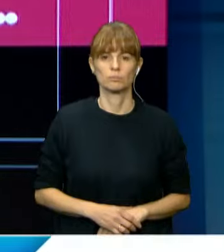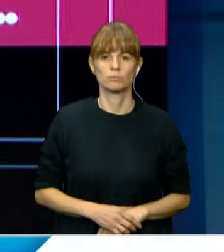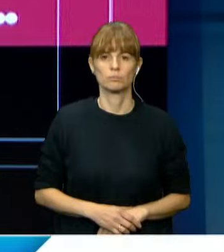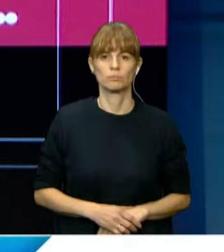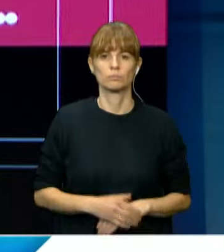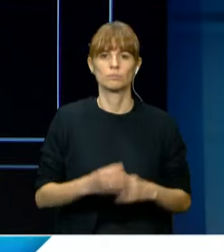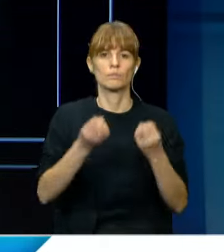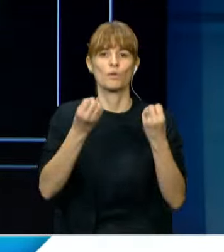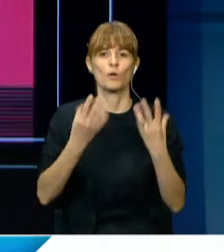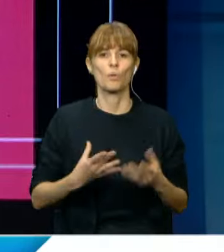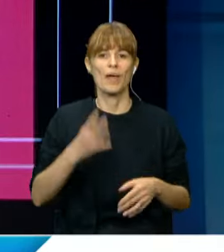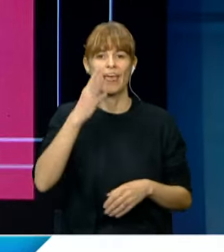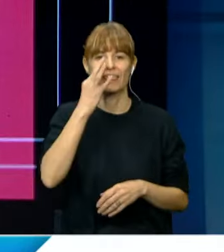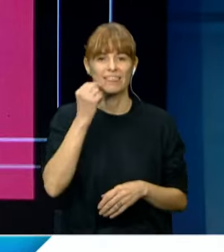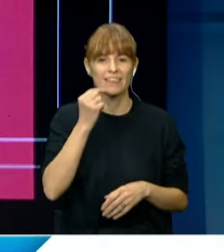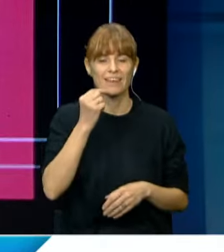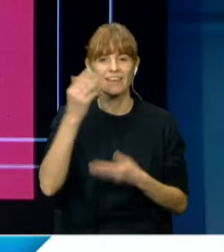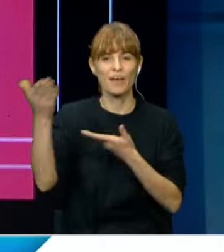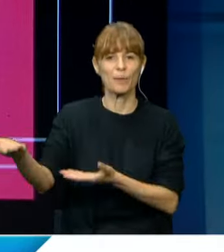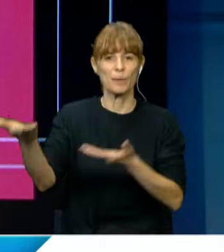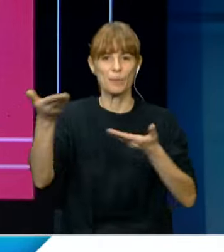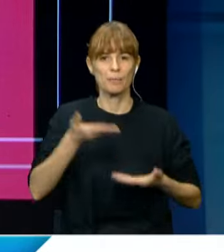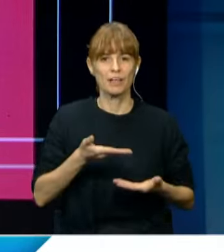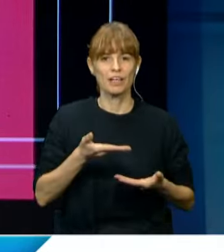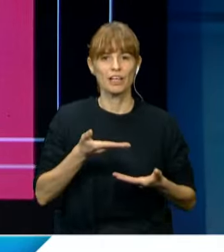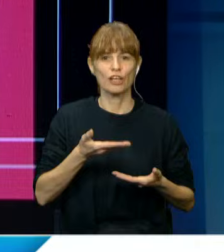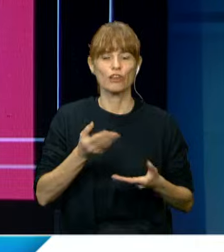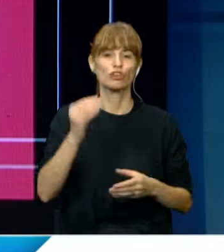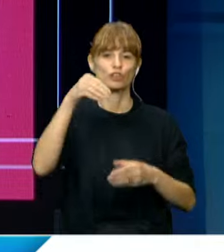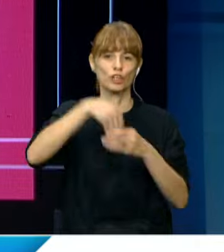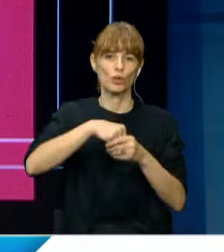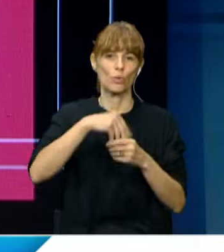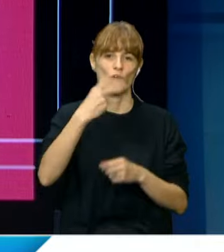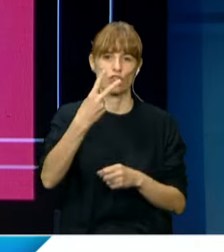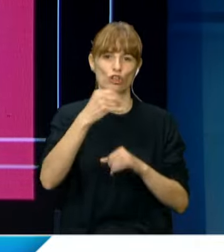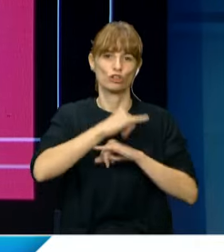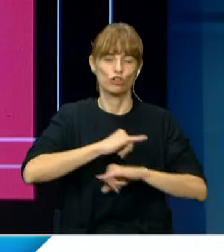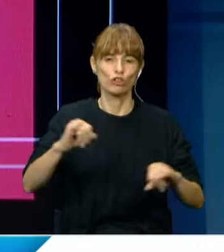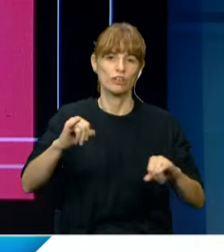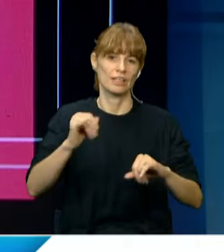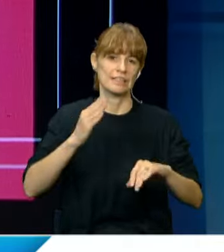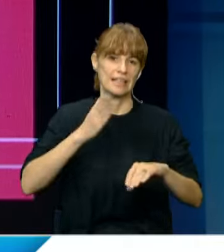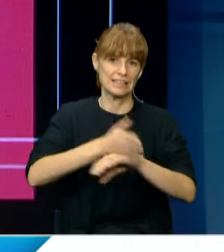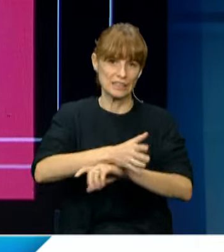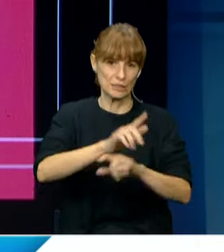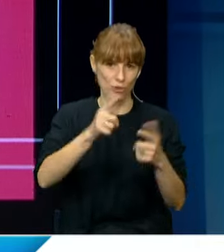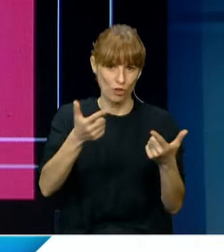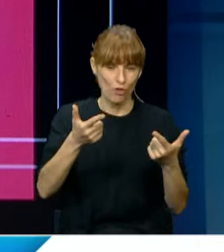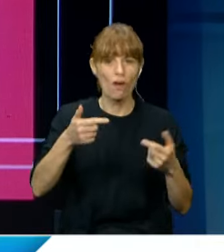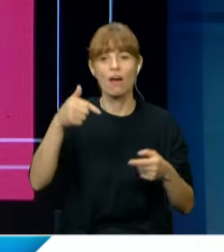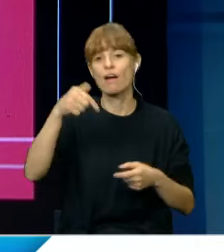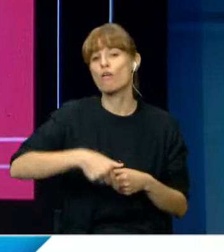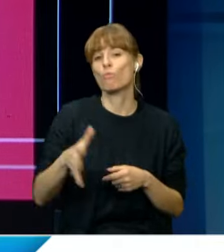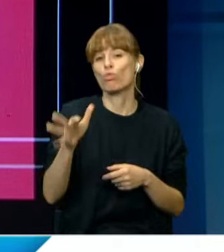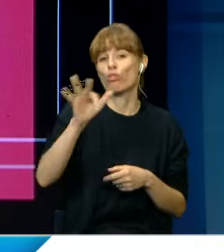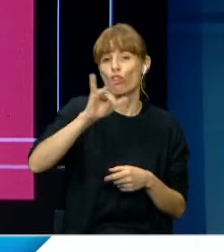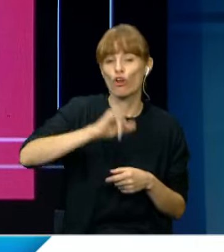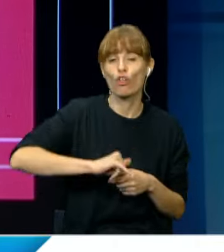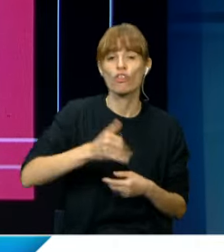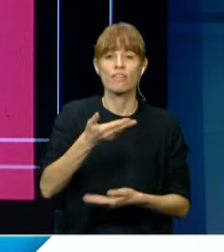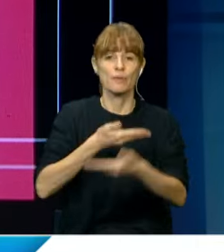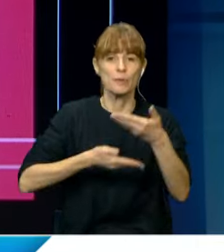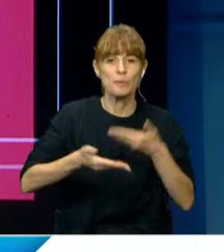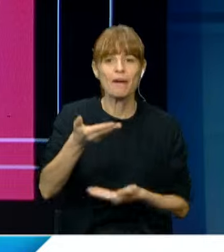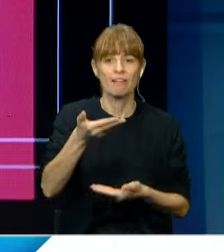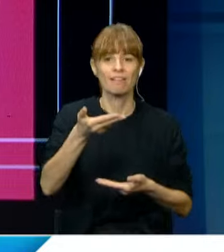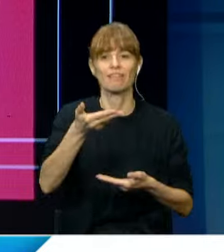¡Muy buenos días! Les damos la bienvenida a Incluidos, Noticias Sin Límites. Y hoy, como en cada programa, vamos a compartir